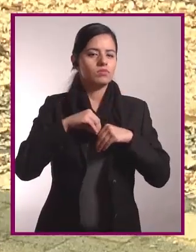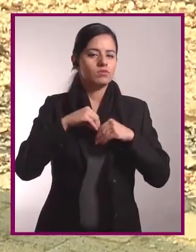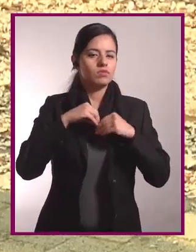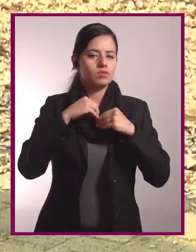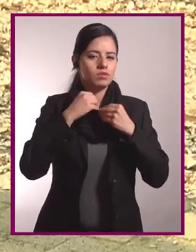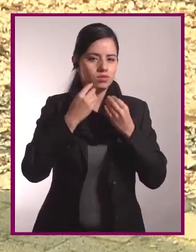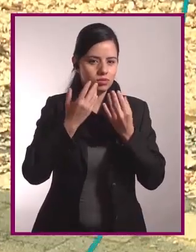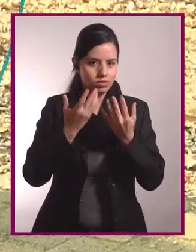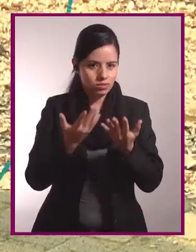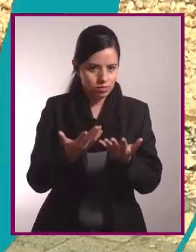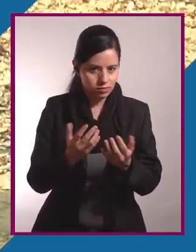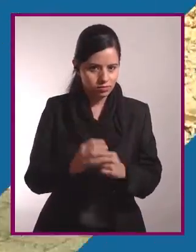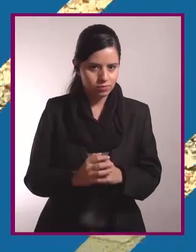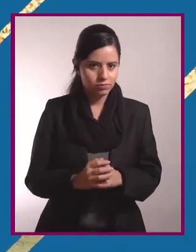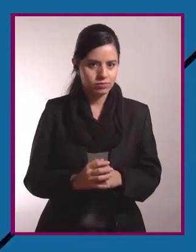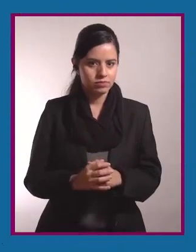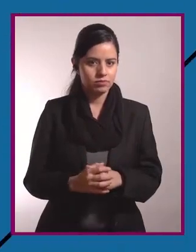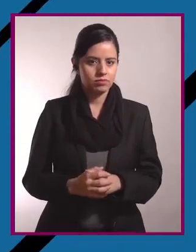cuando extiendas.